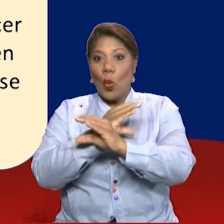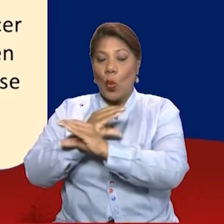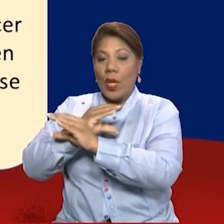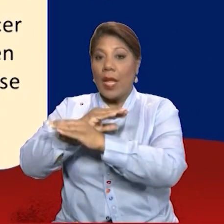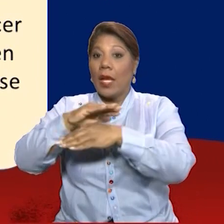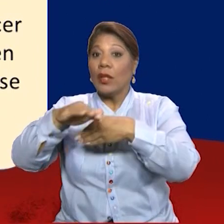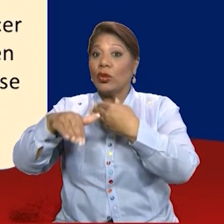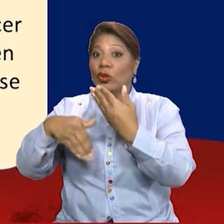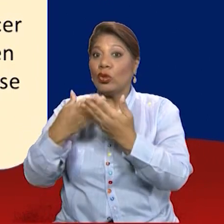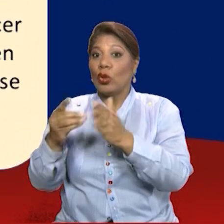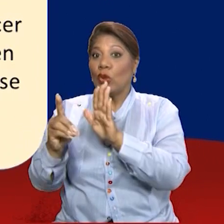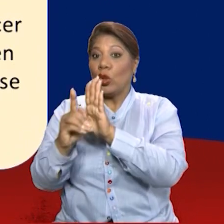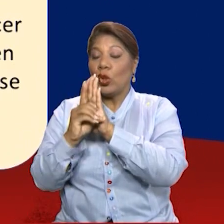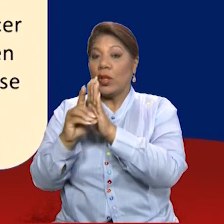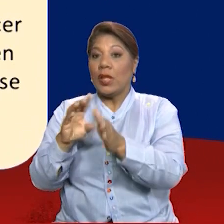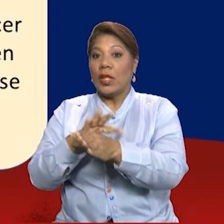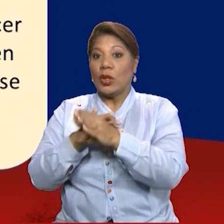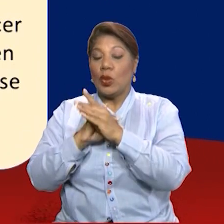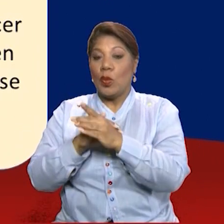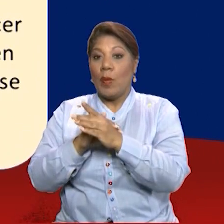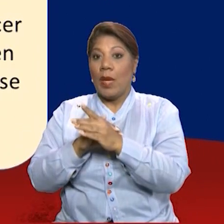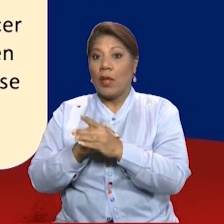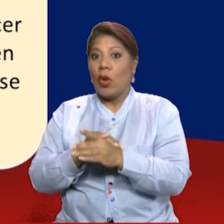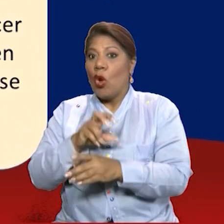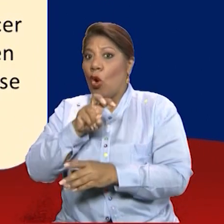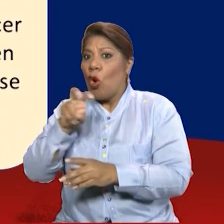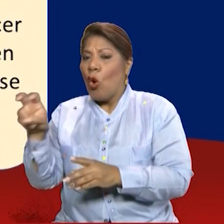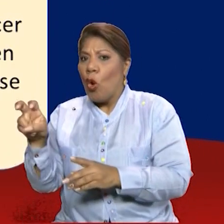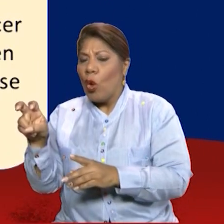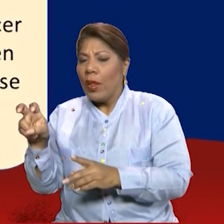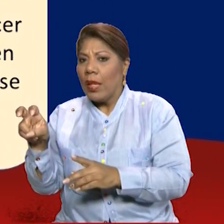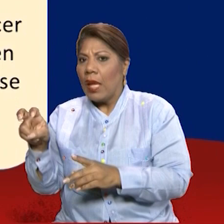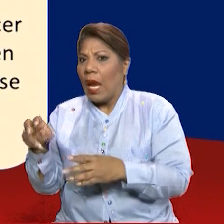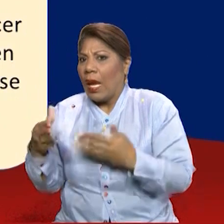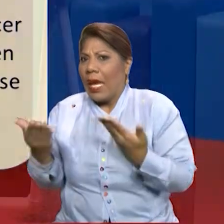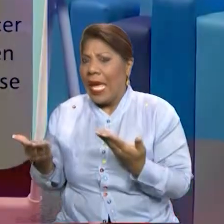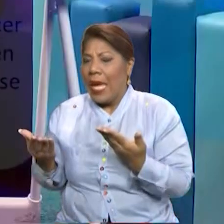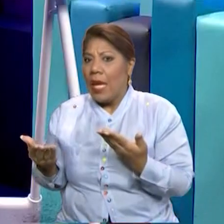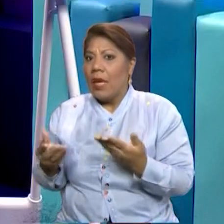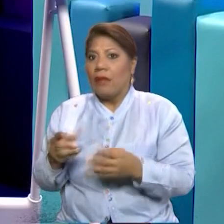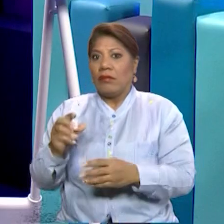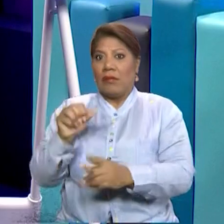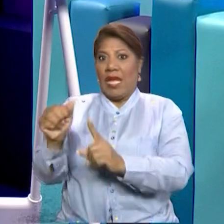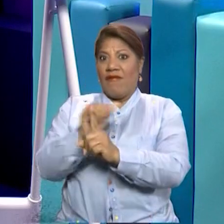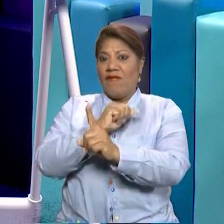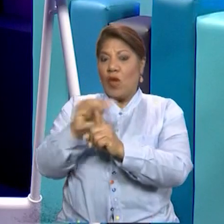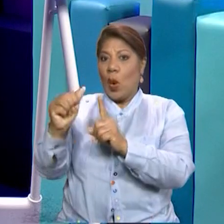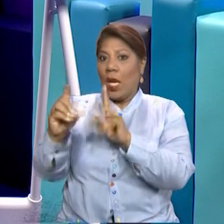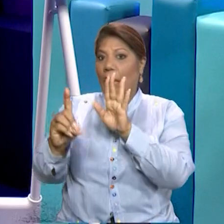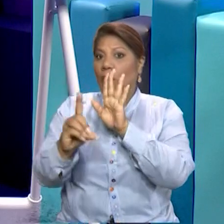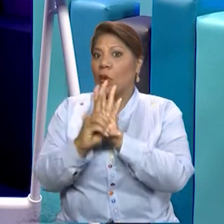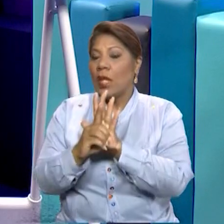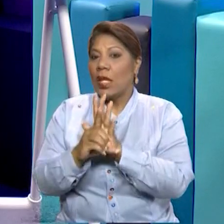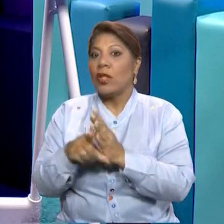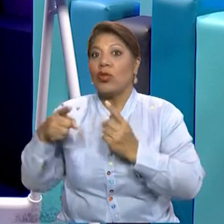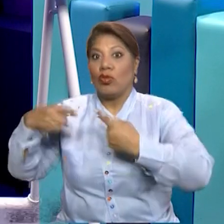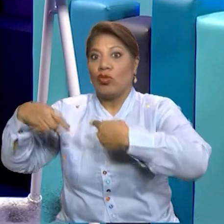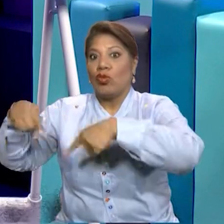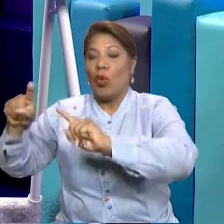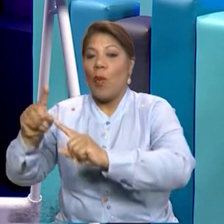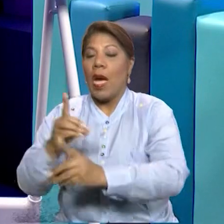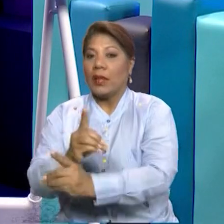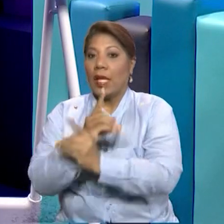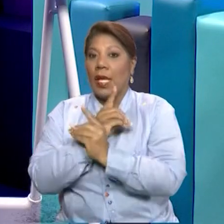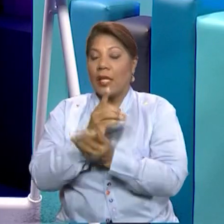abuso que puedan hacer los poderes políticos, en su caso legislativo de ese